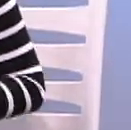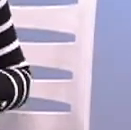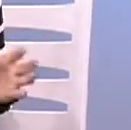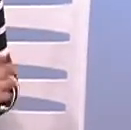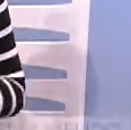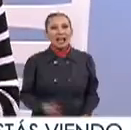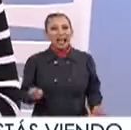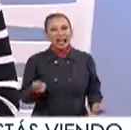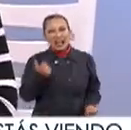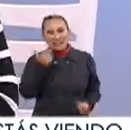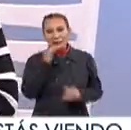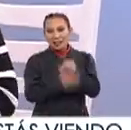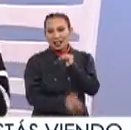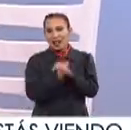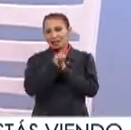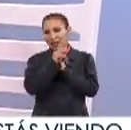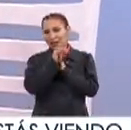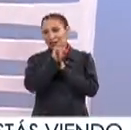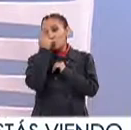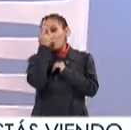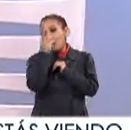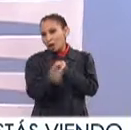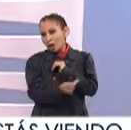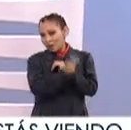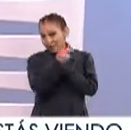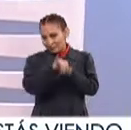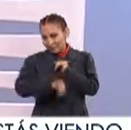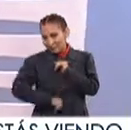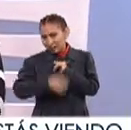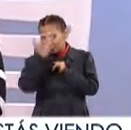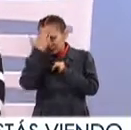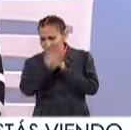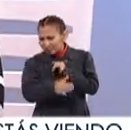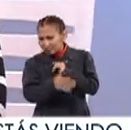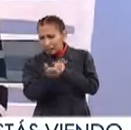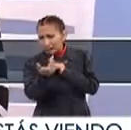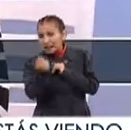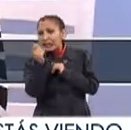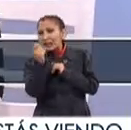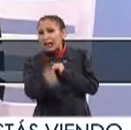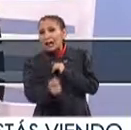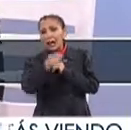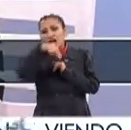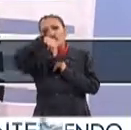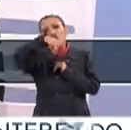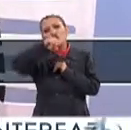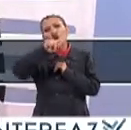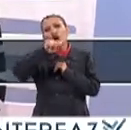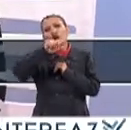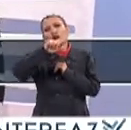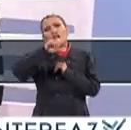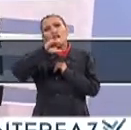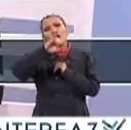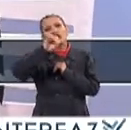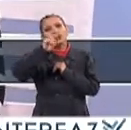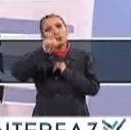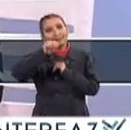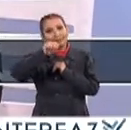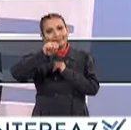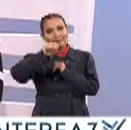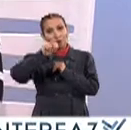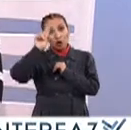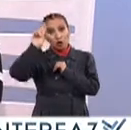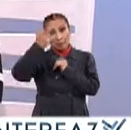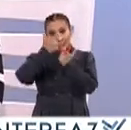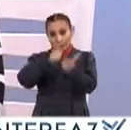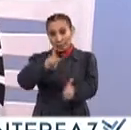Llegamos a la parte final de Interfaz Con una pregunta interesante ¿Sabe usted ¿Qué es la notación? Pues la Universidad